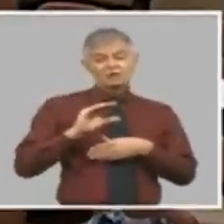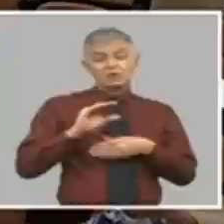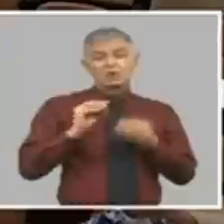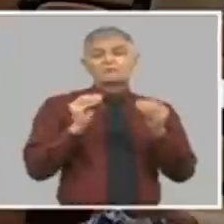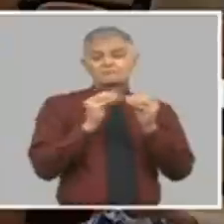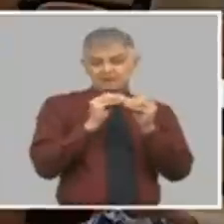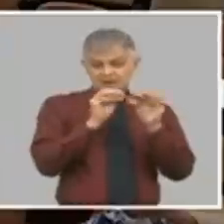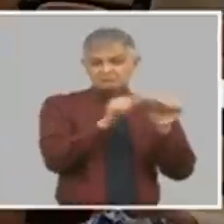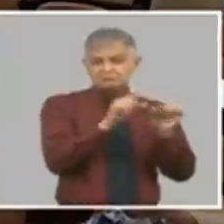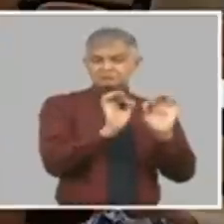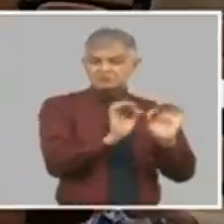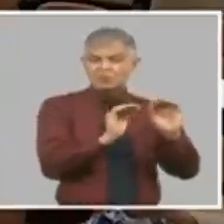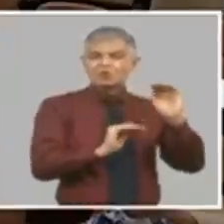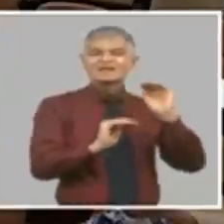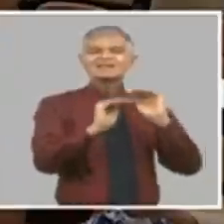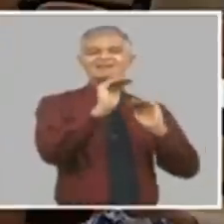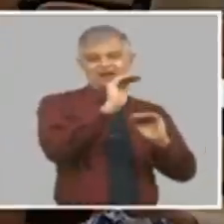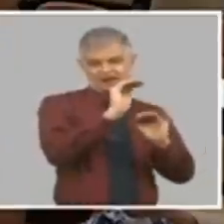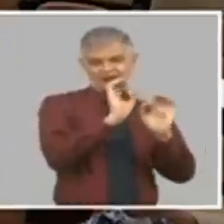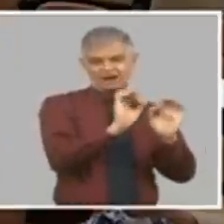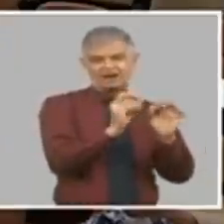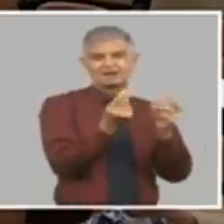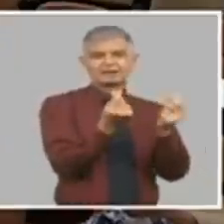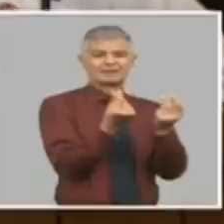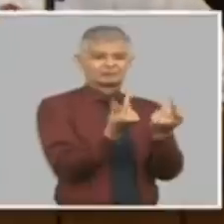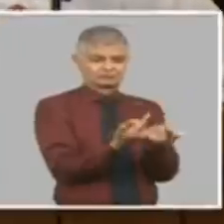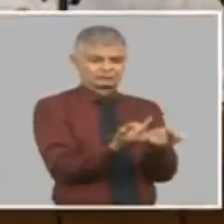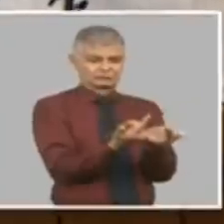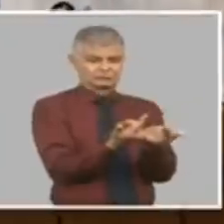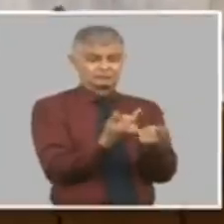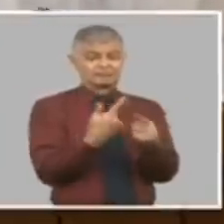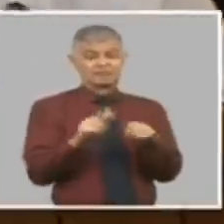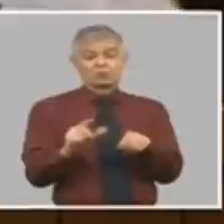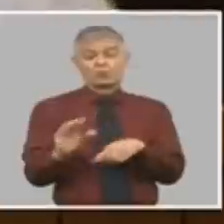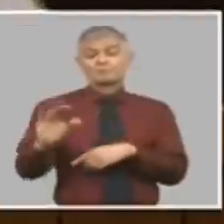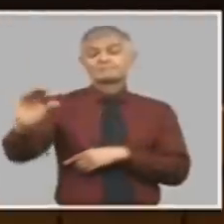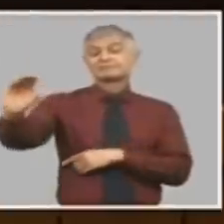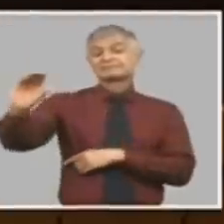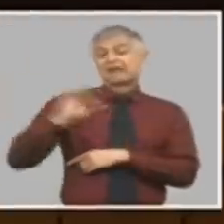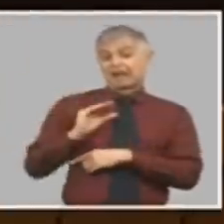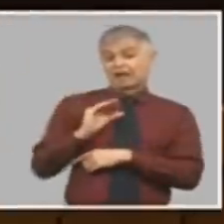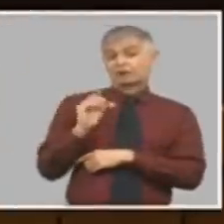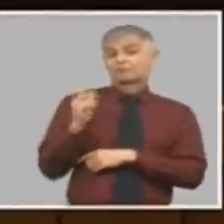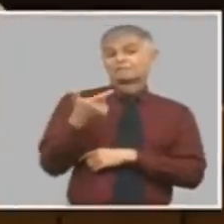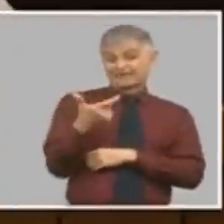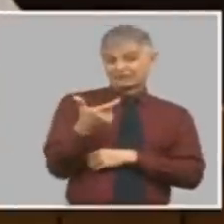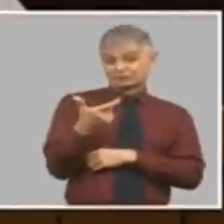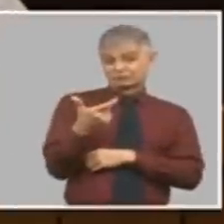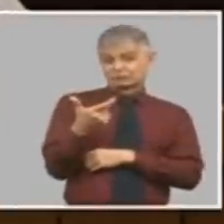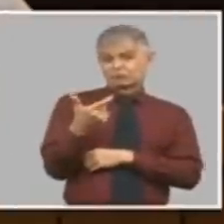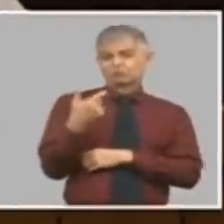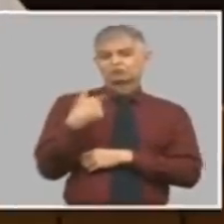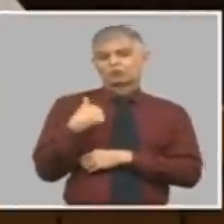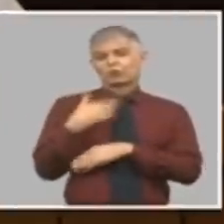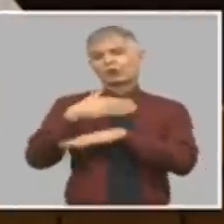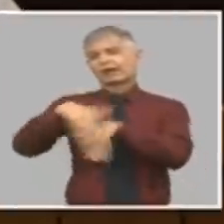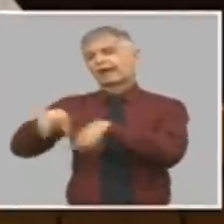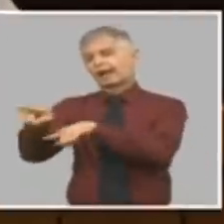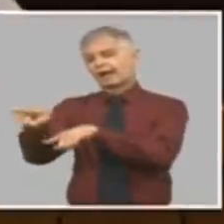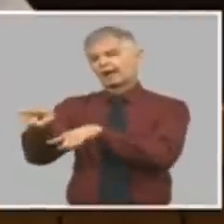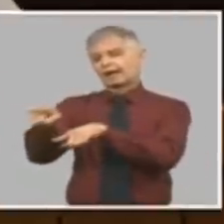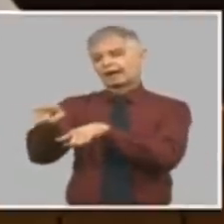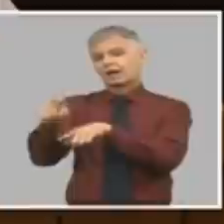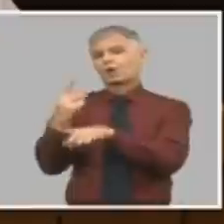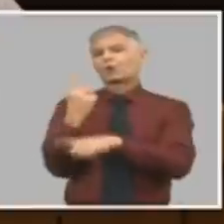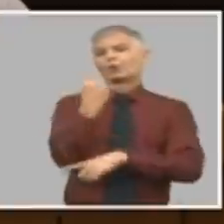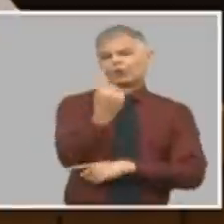precios sin embargo cuando me pagan el salario en pesos tengo que enfrentar precios de un circuito